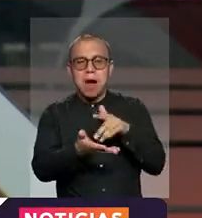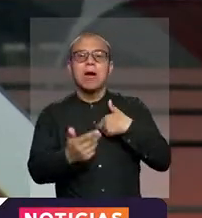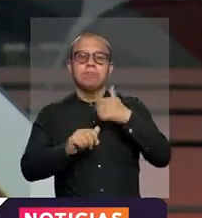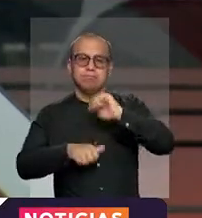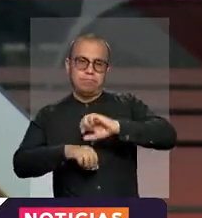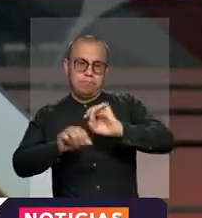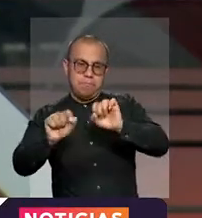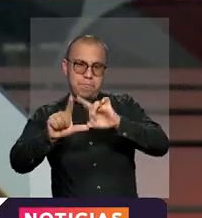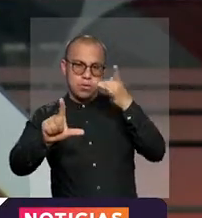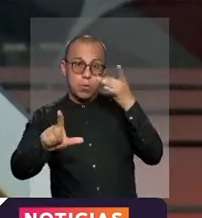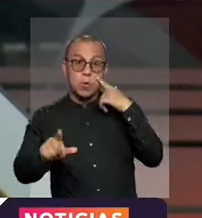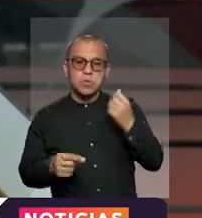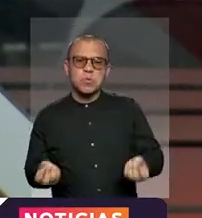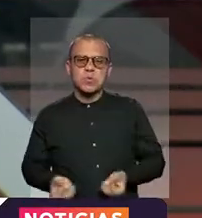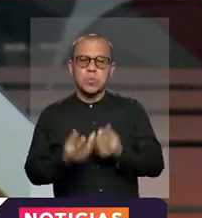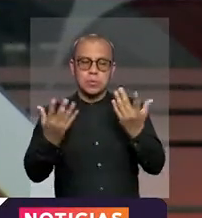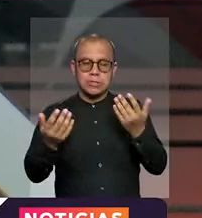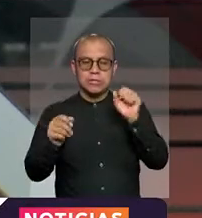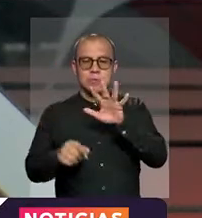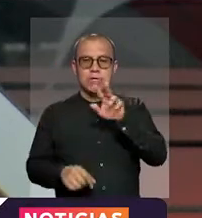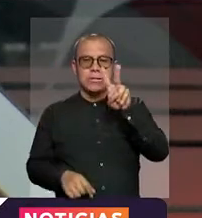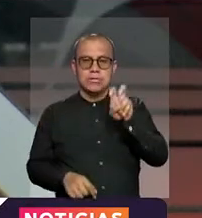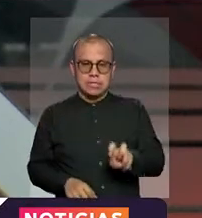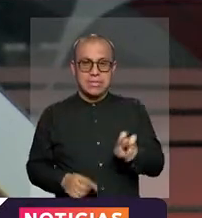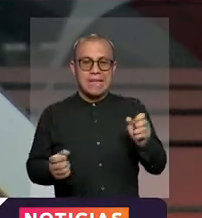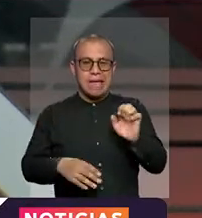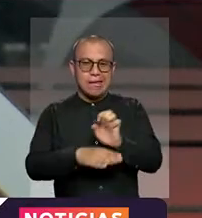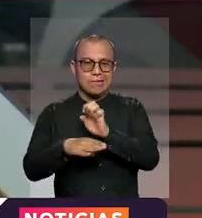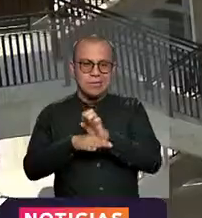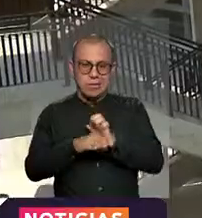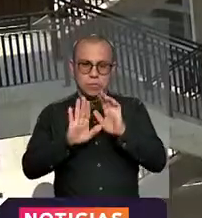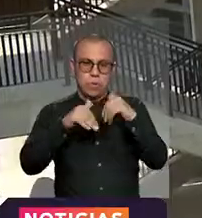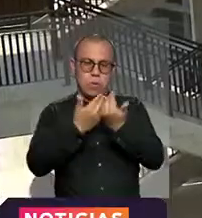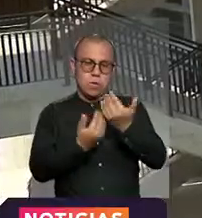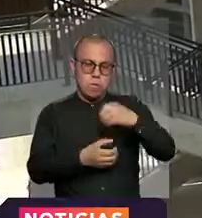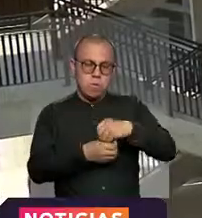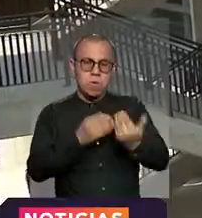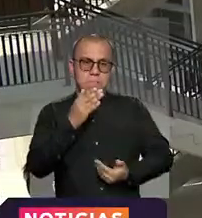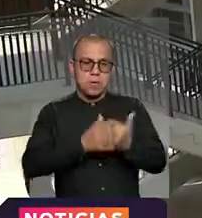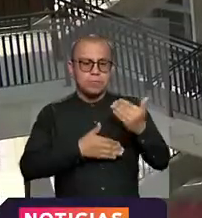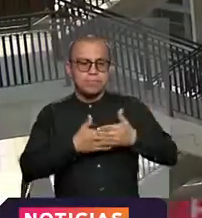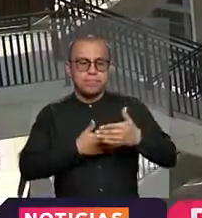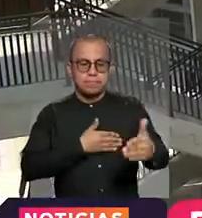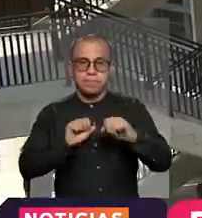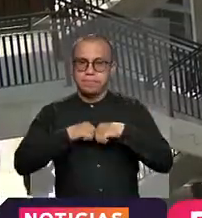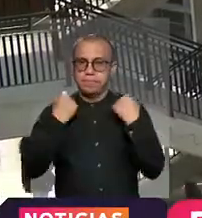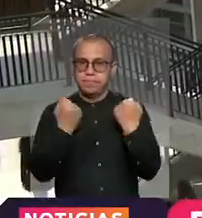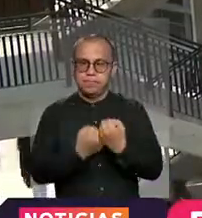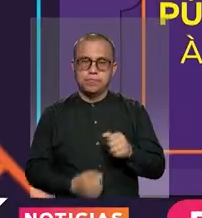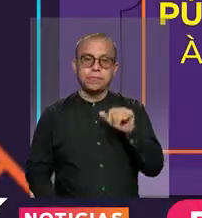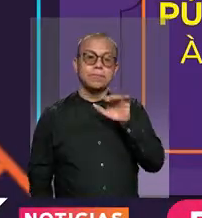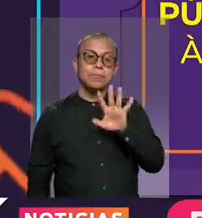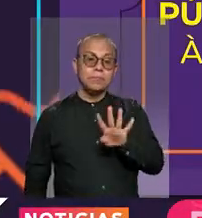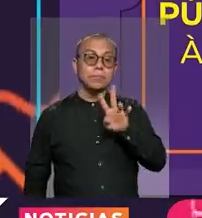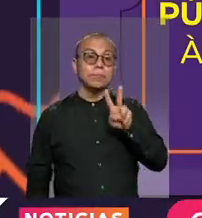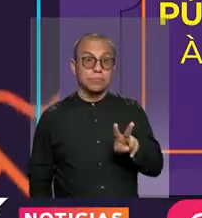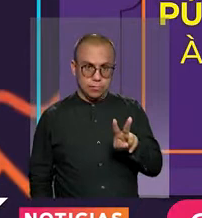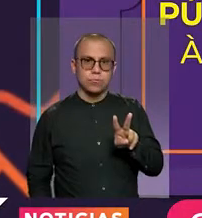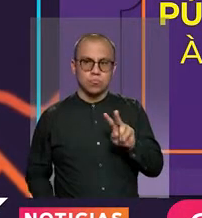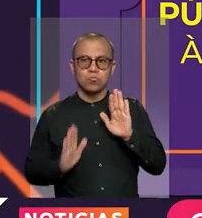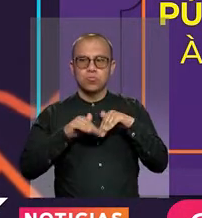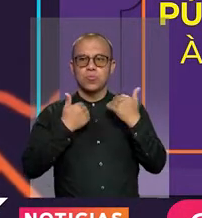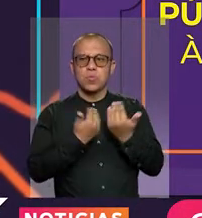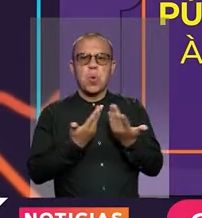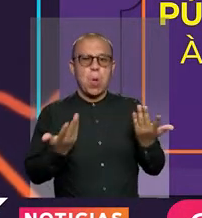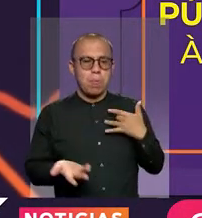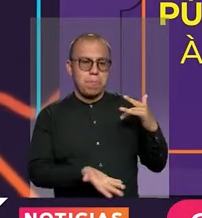instituciones educativas oficiales en volver a las aulas. En Bogotá, 42 colegios oficiales se encuentran en